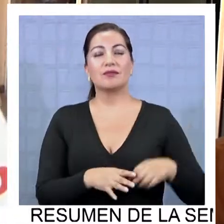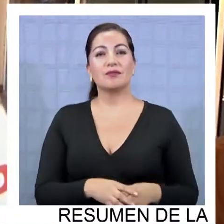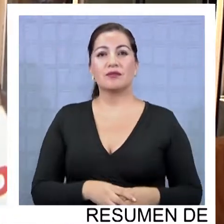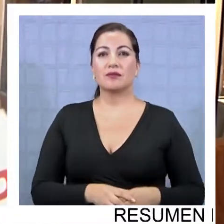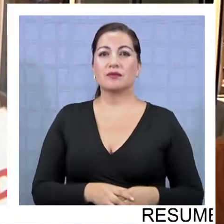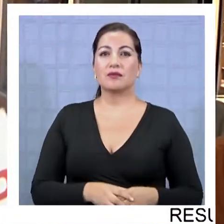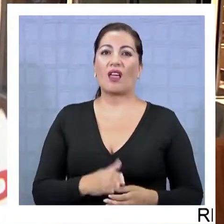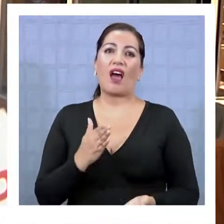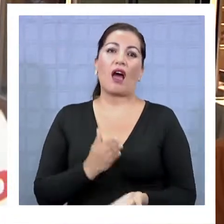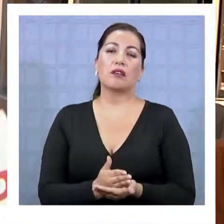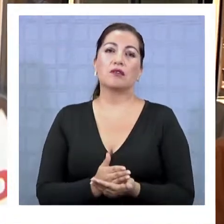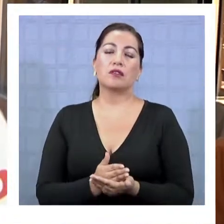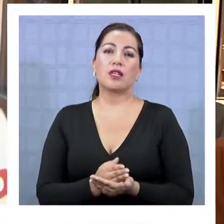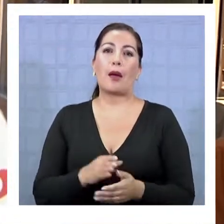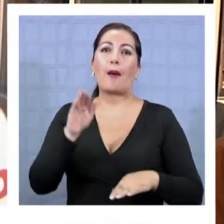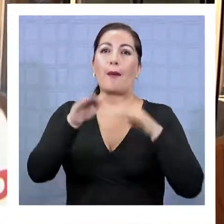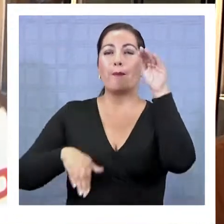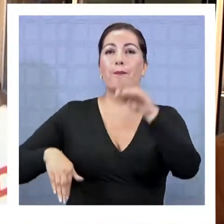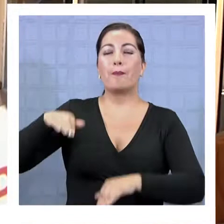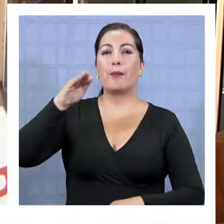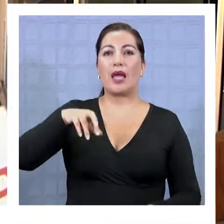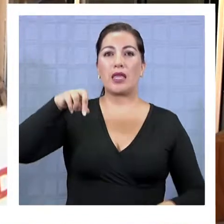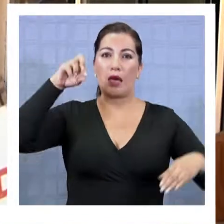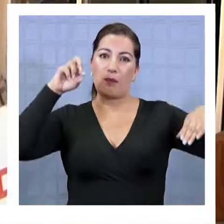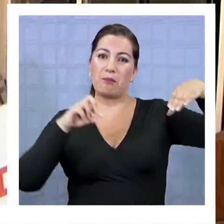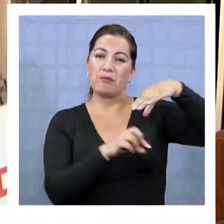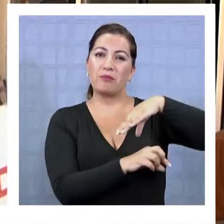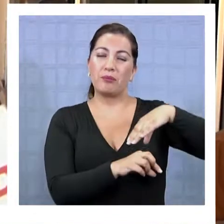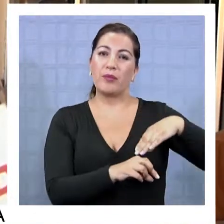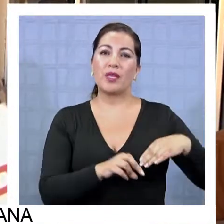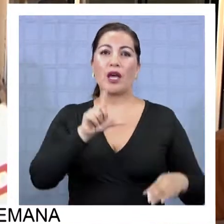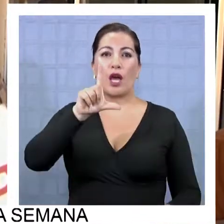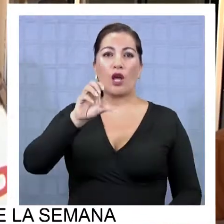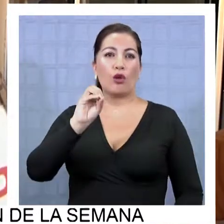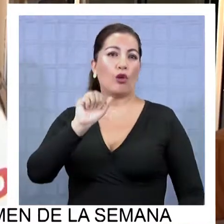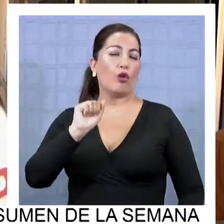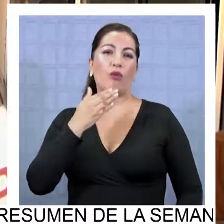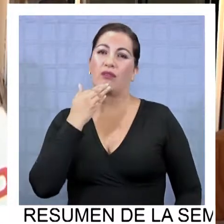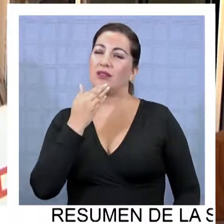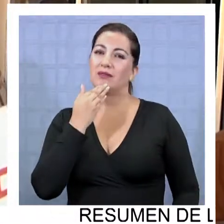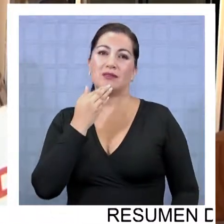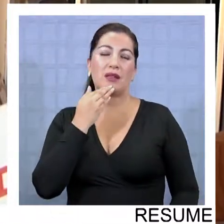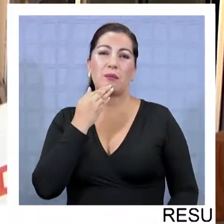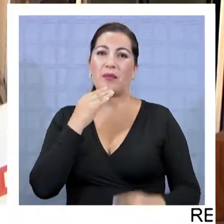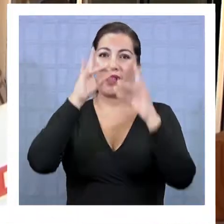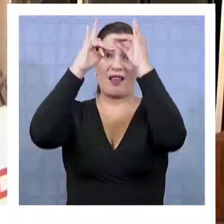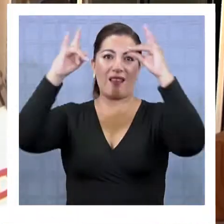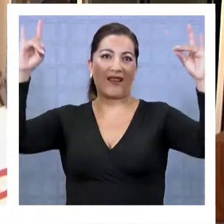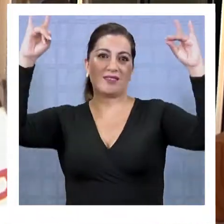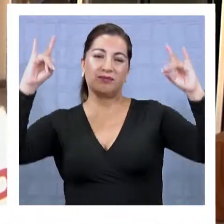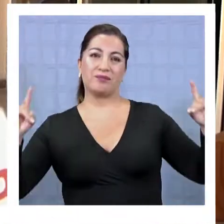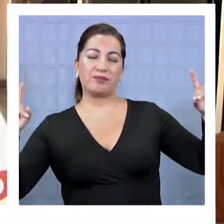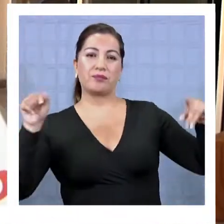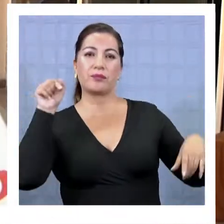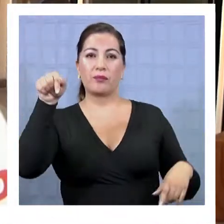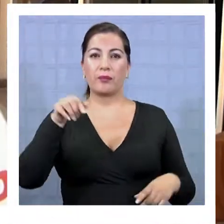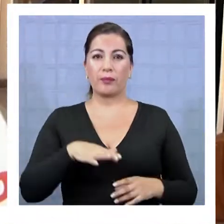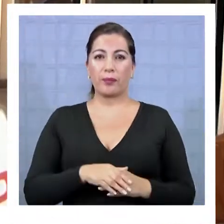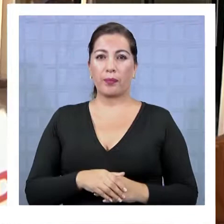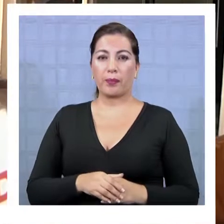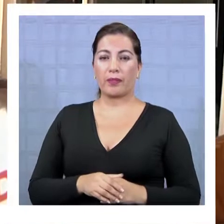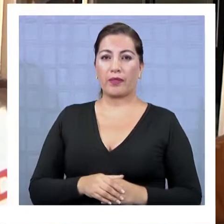no sé, hasta Pabellón de Pique, hasta Alloa, para solucionar los problemas de la posible instalación de termoeléctricas en el